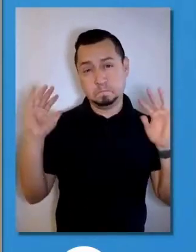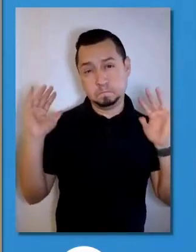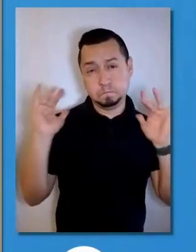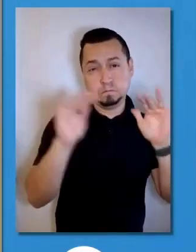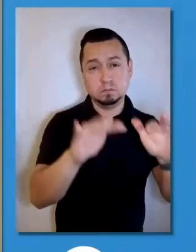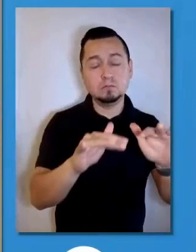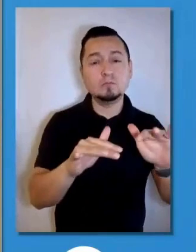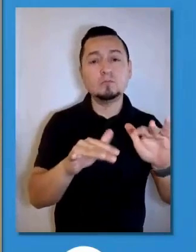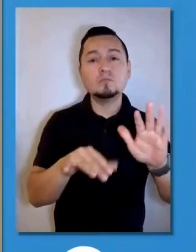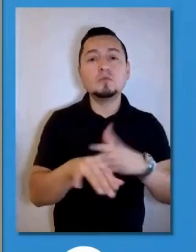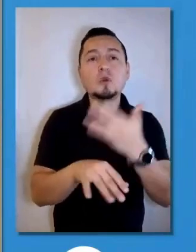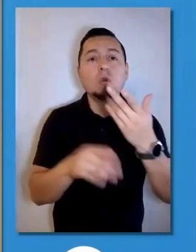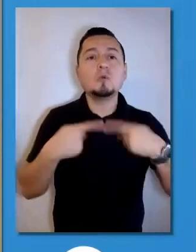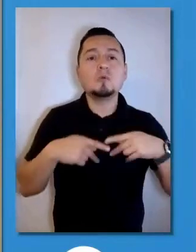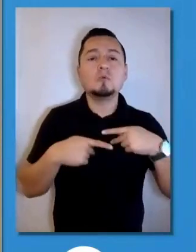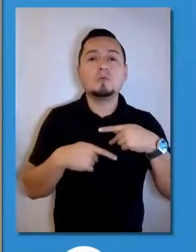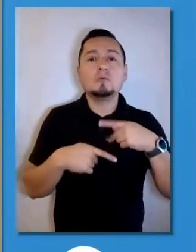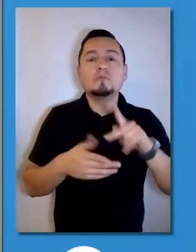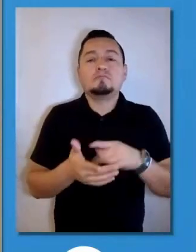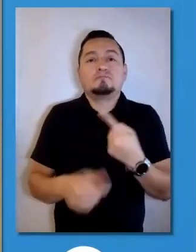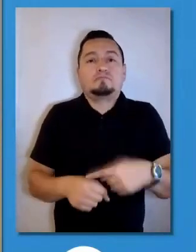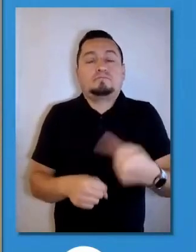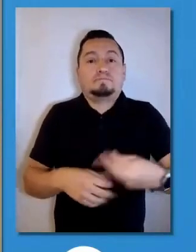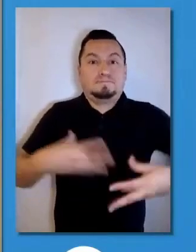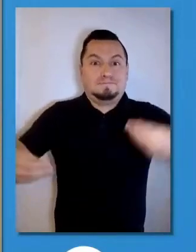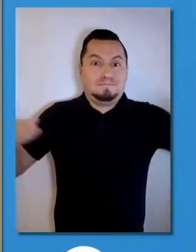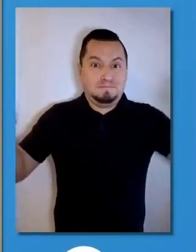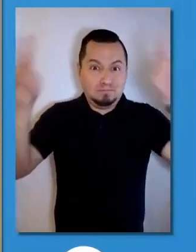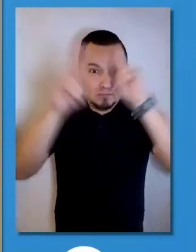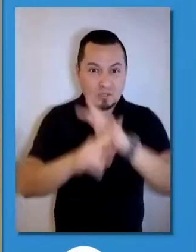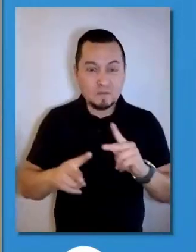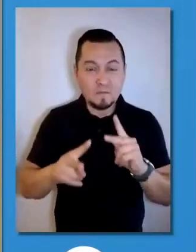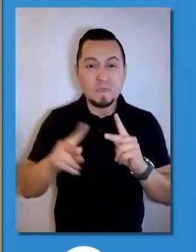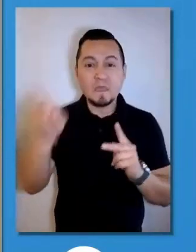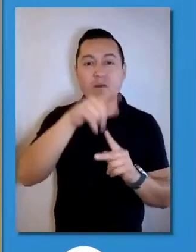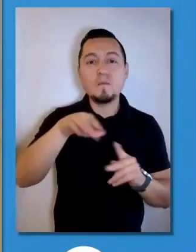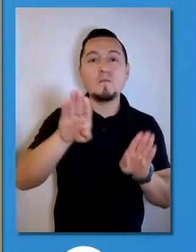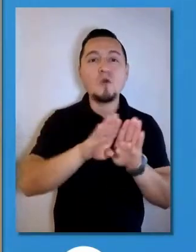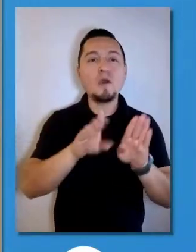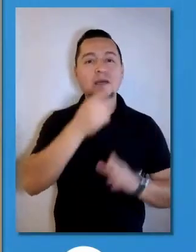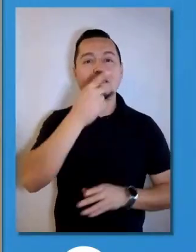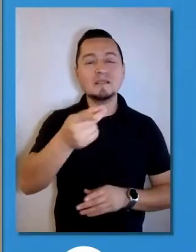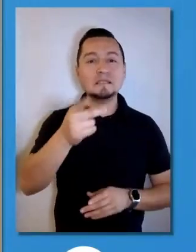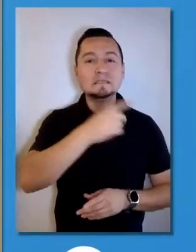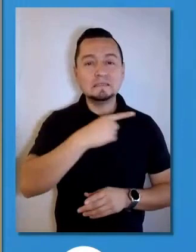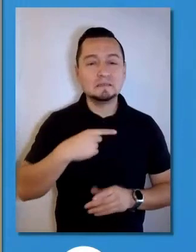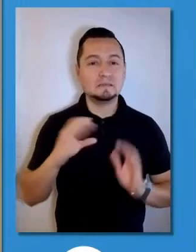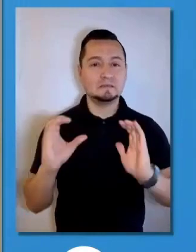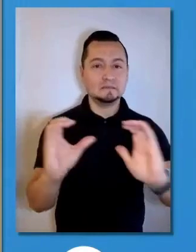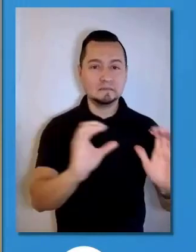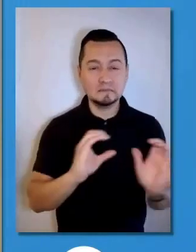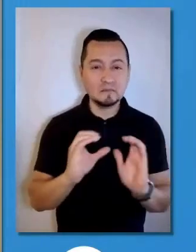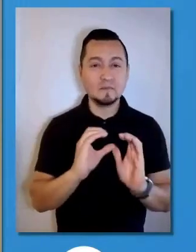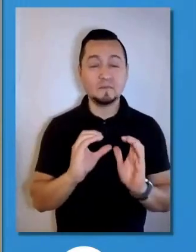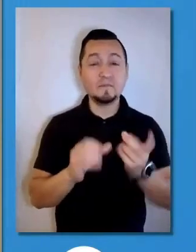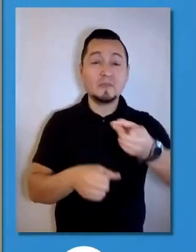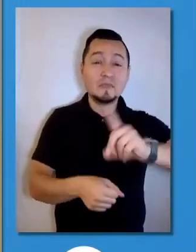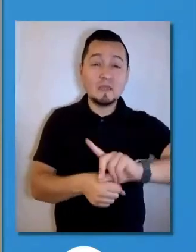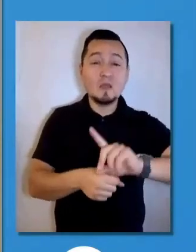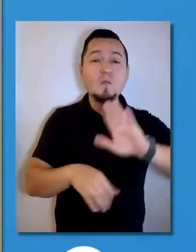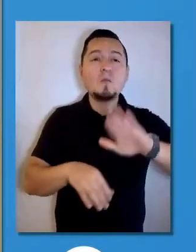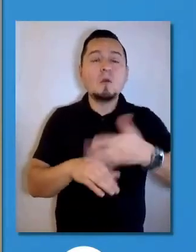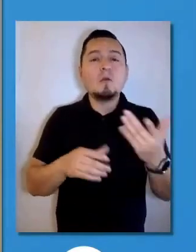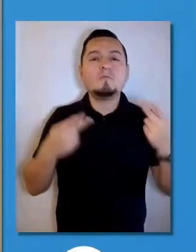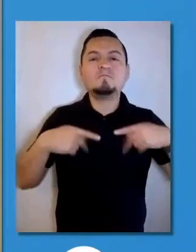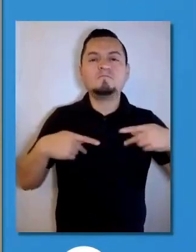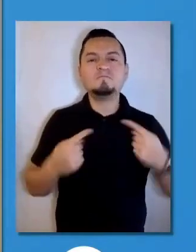el hecho de haber dejado de cuidar las medidas y disposiciones sanitarias, se vieron reflejados días después en el aumento